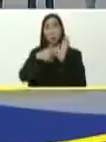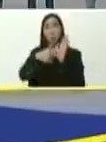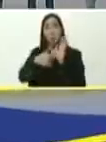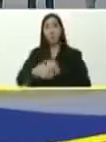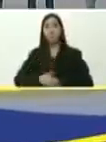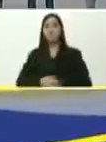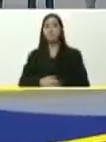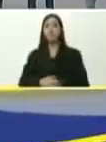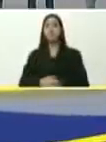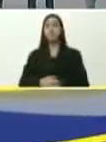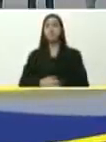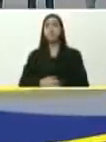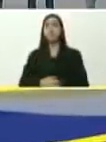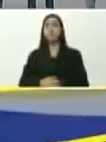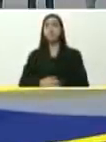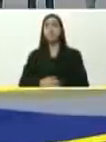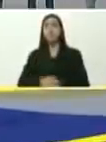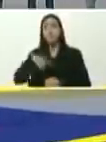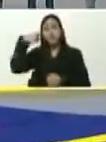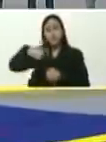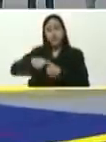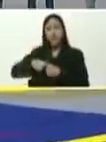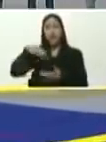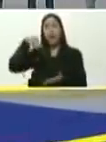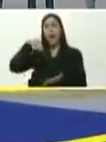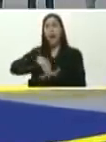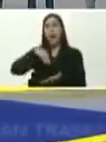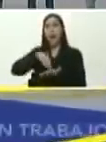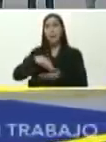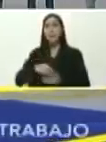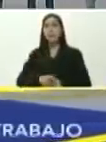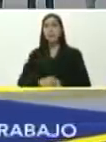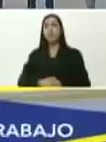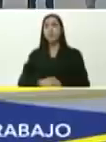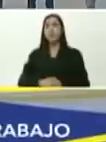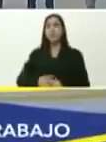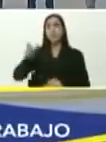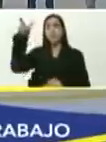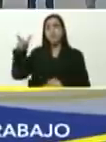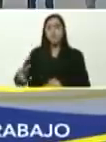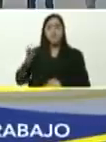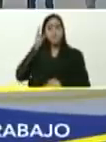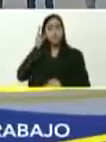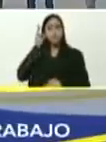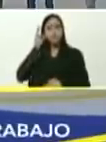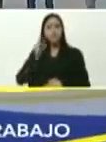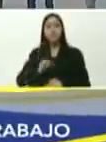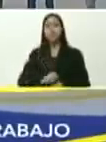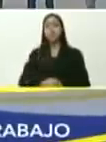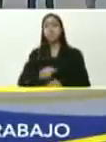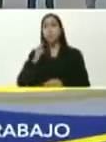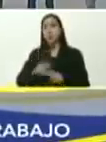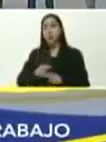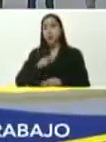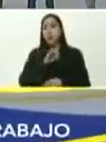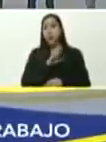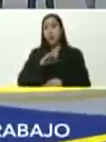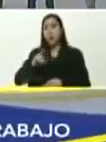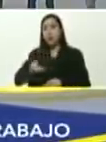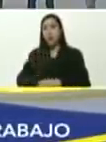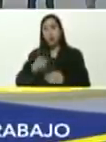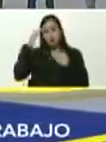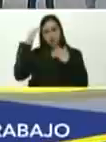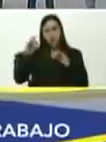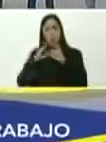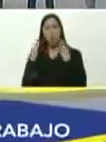vocera del Estado Mayor, gas en Miranda, o Maybis Rada, de la familia Rada, mi saludo, toda la